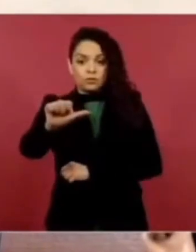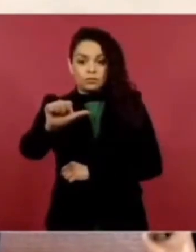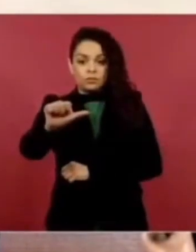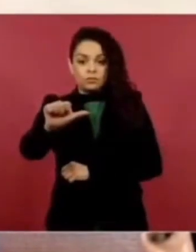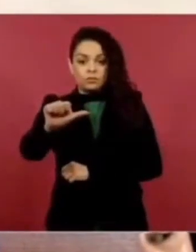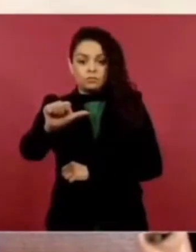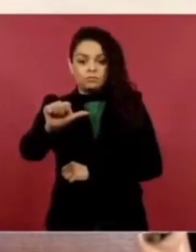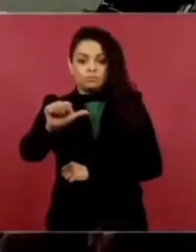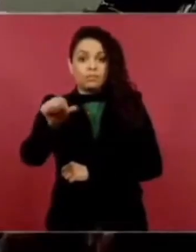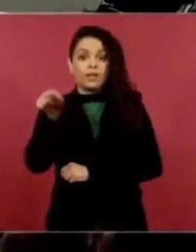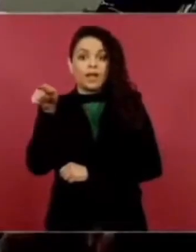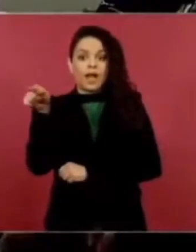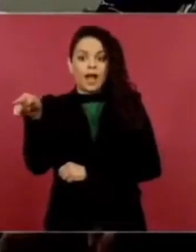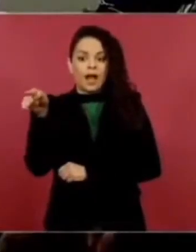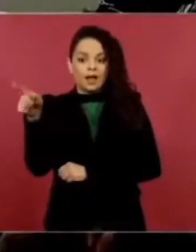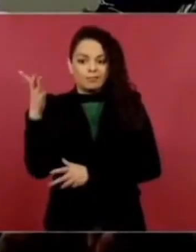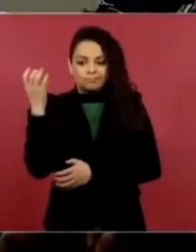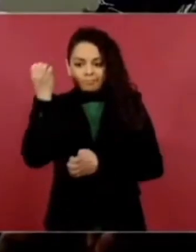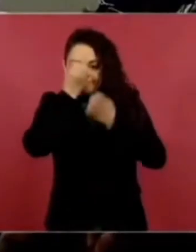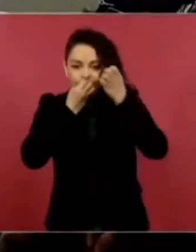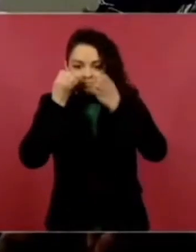para que se cumpla